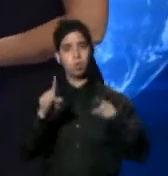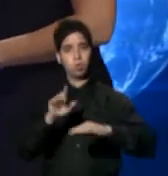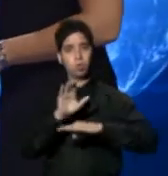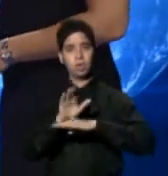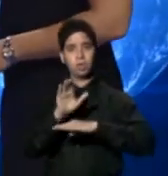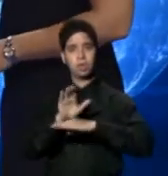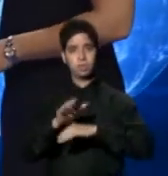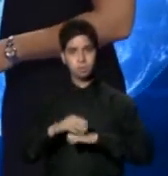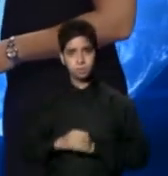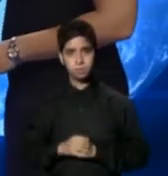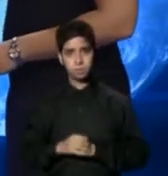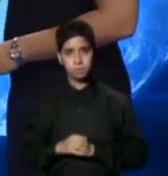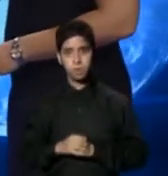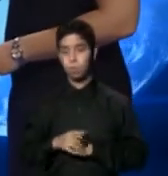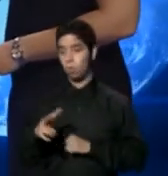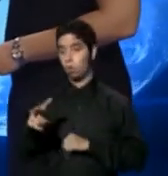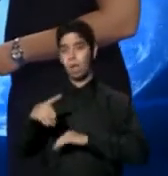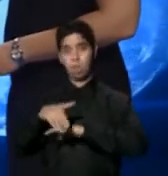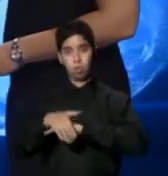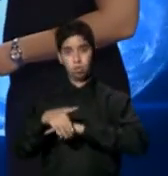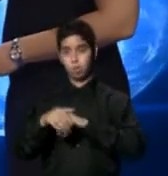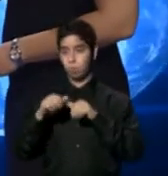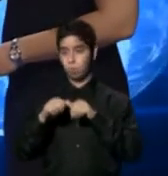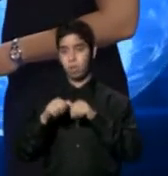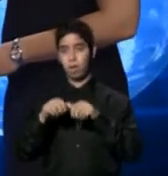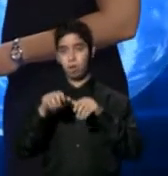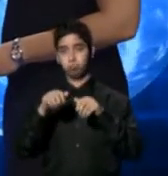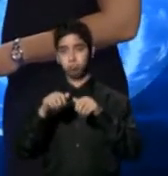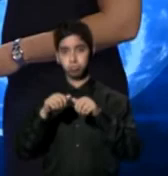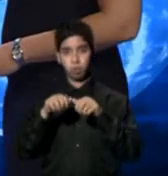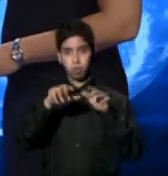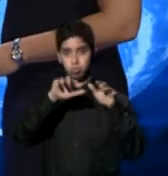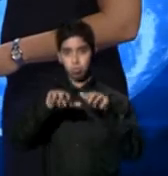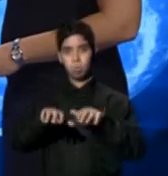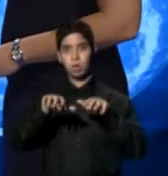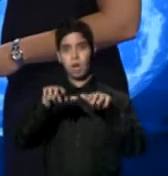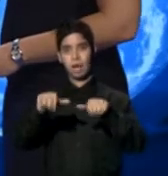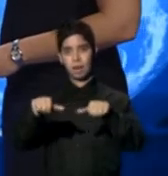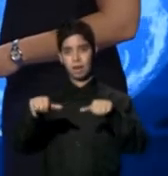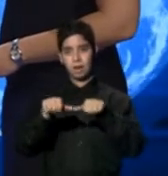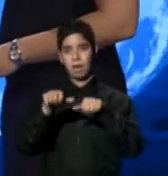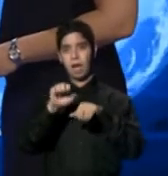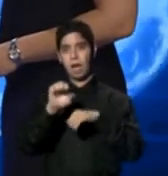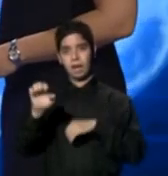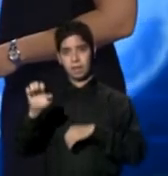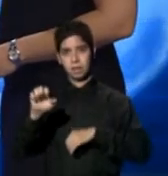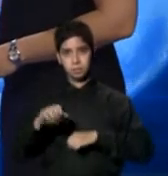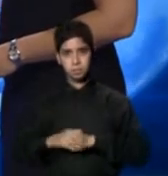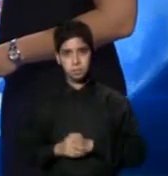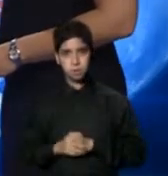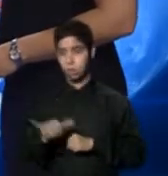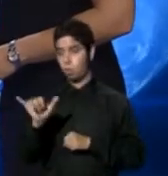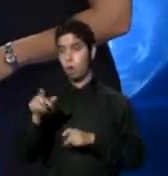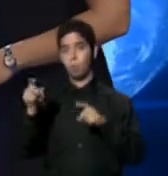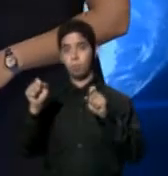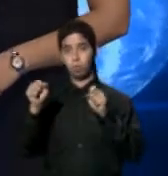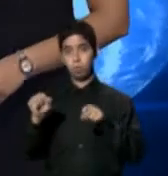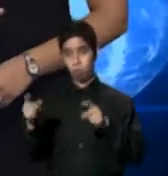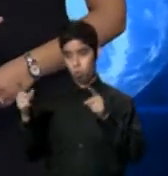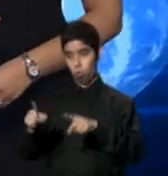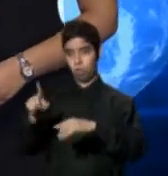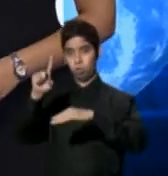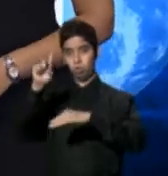horas de la noche Podría continuar la llegada de esa lluvia dispersa hacia la zona este de la isla Incluso con posibilidad de tronadas aisladas